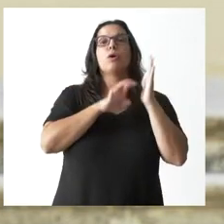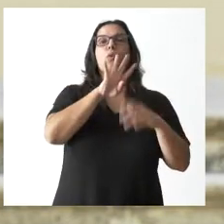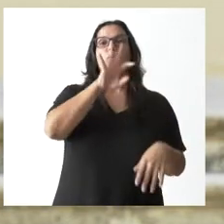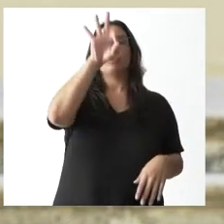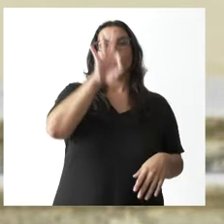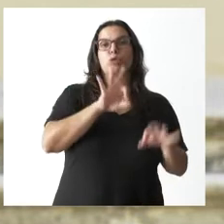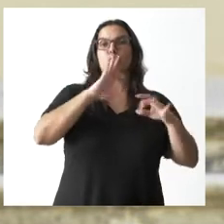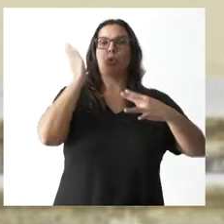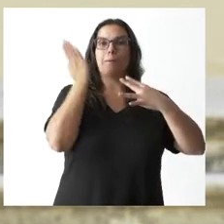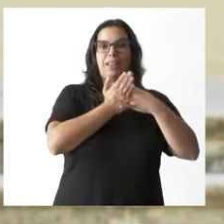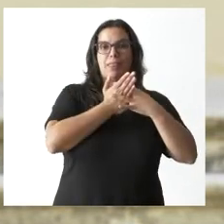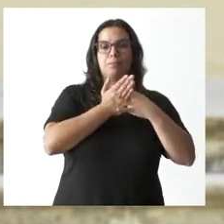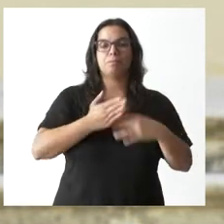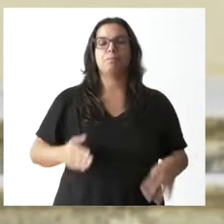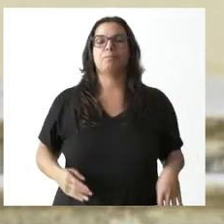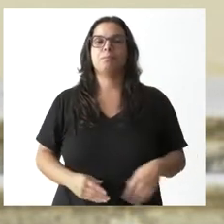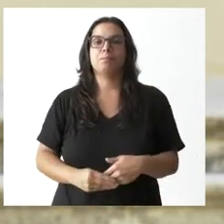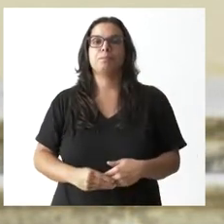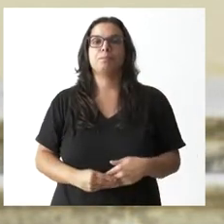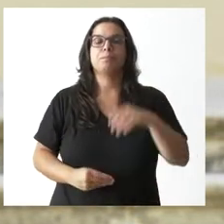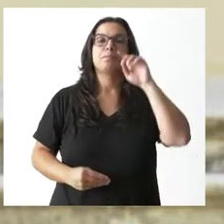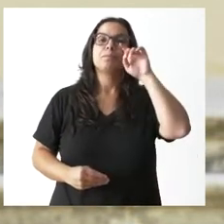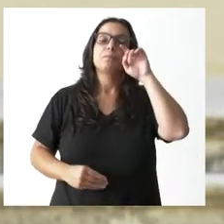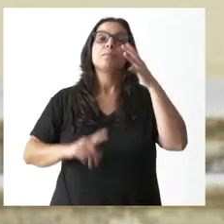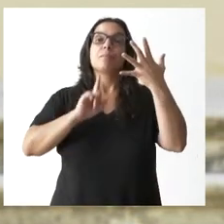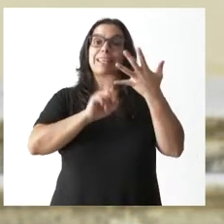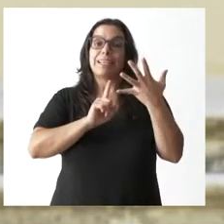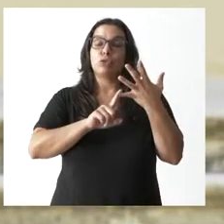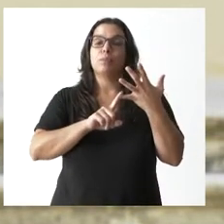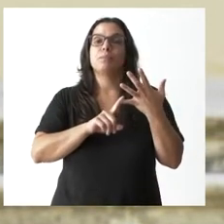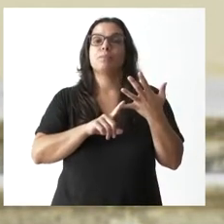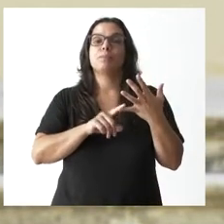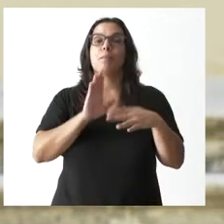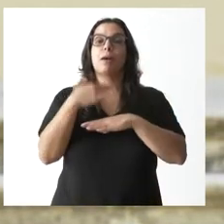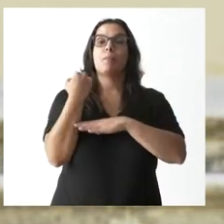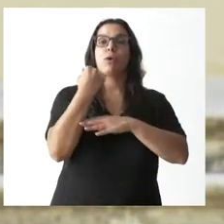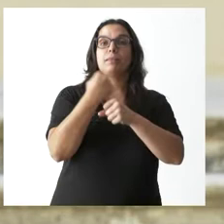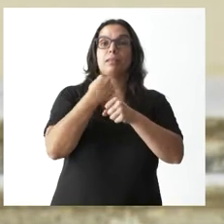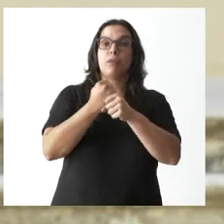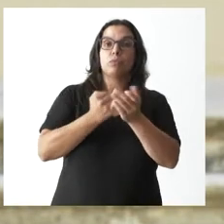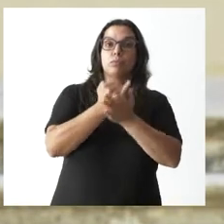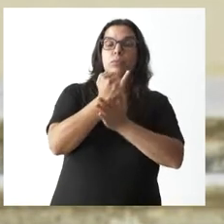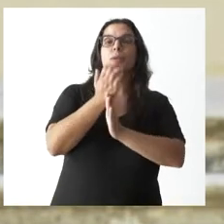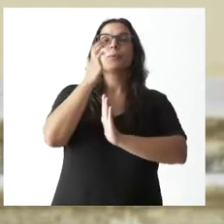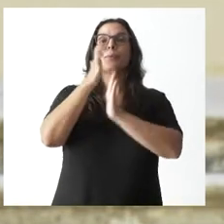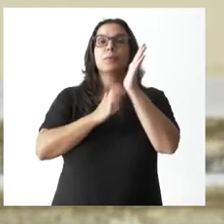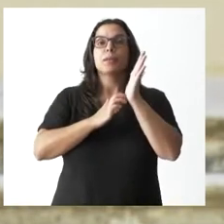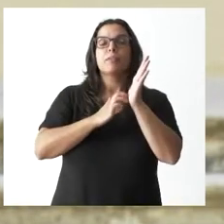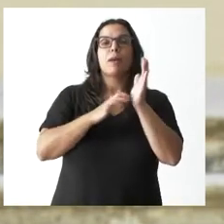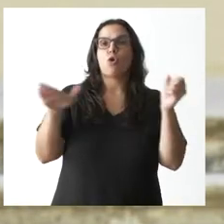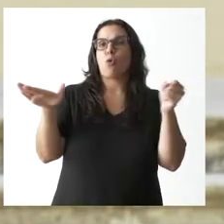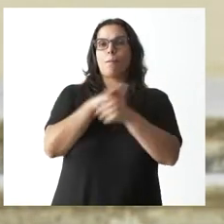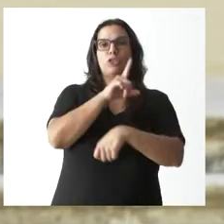a la mitad. Y en quinto lugar, para apoyar la actividad agraria, vamos a unificar el 100%